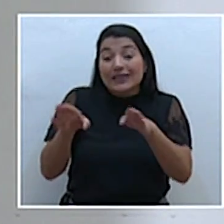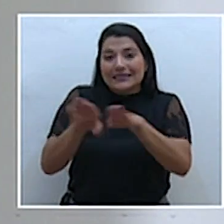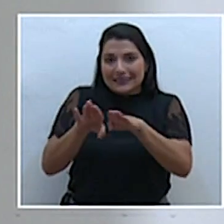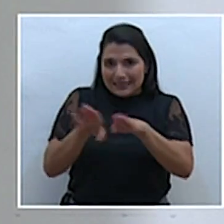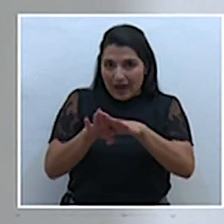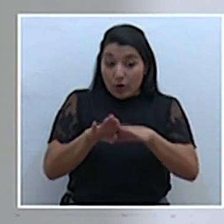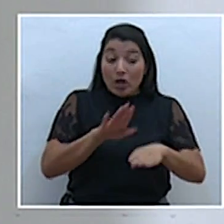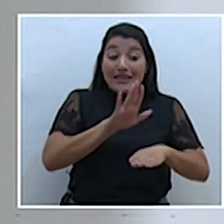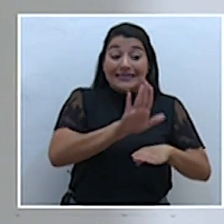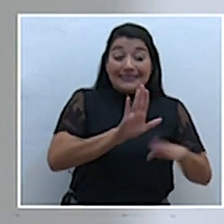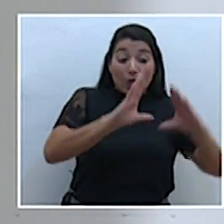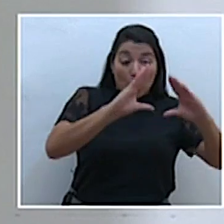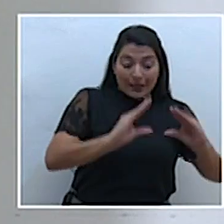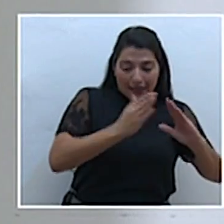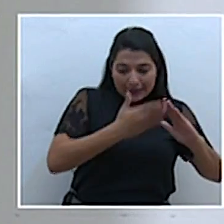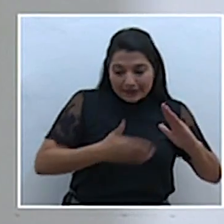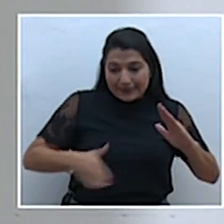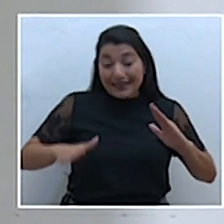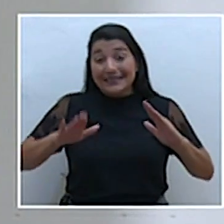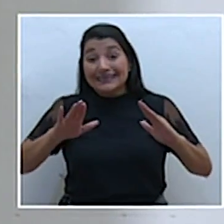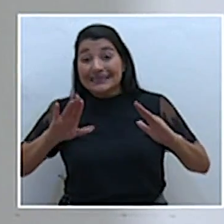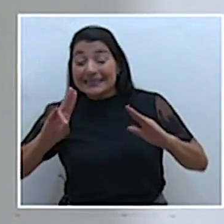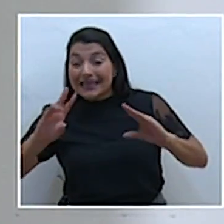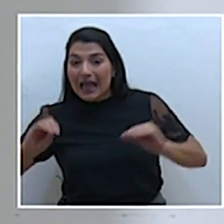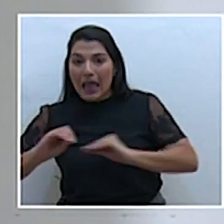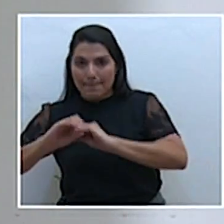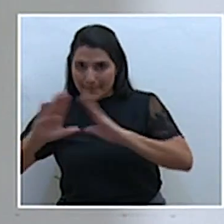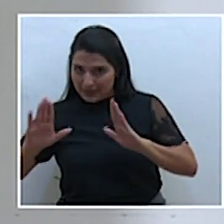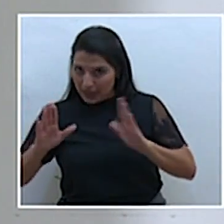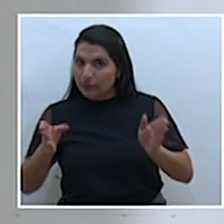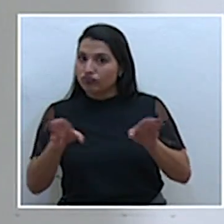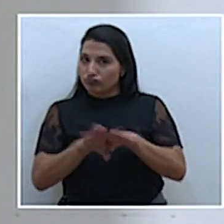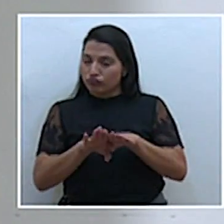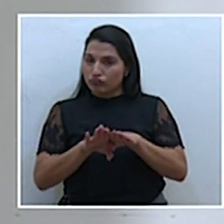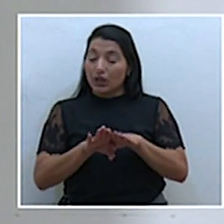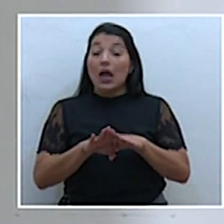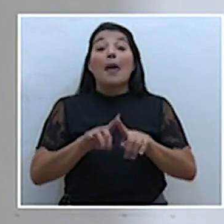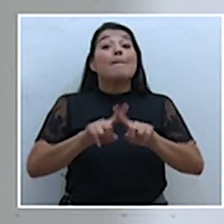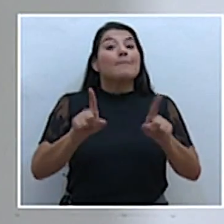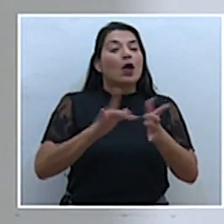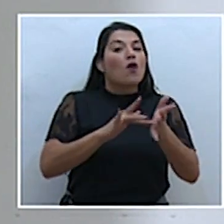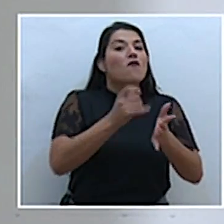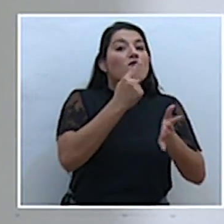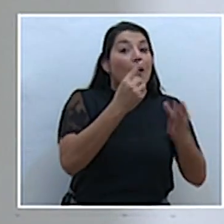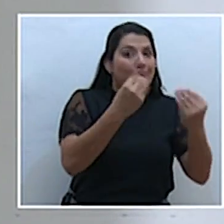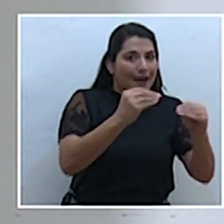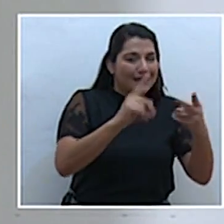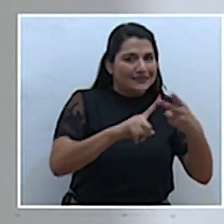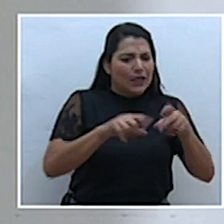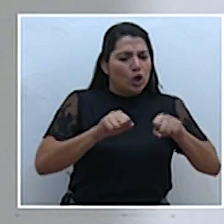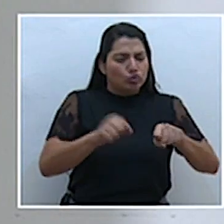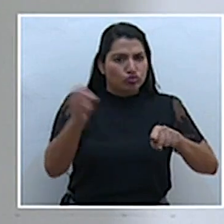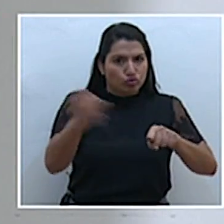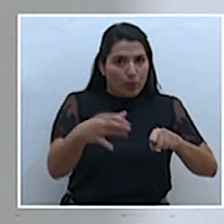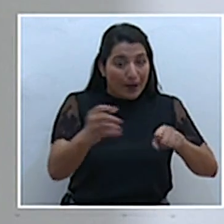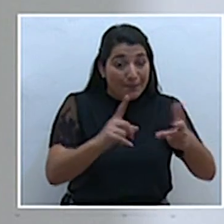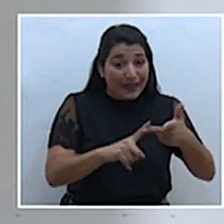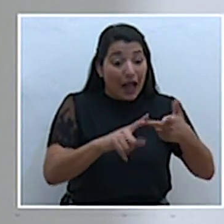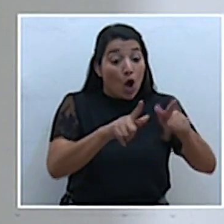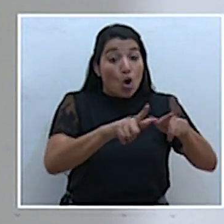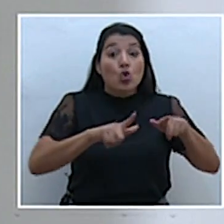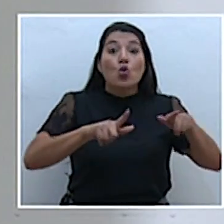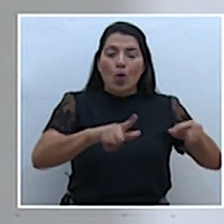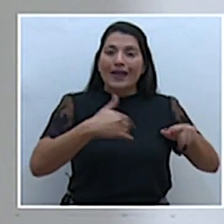las cinco de la tarde y las siete de la mañana, exceptuando farmacias, supermercados y sitios